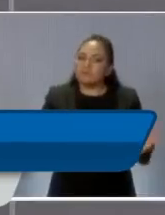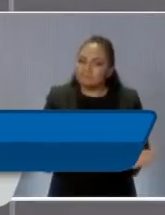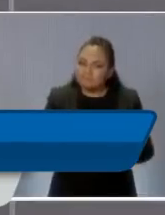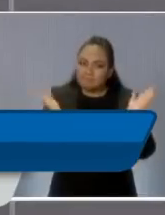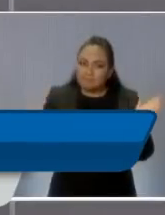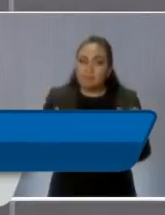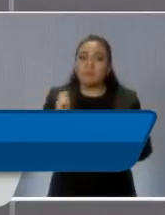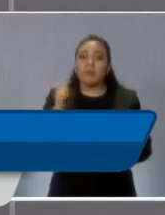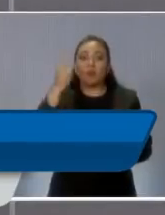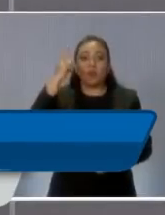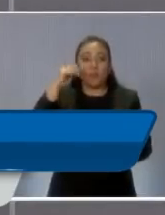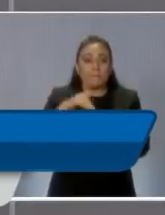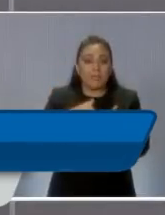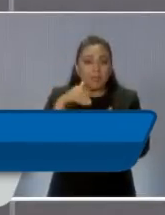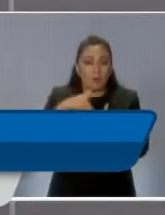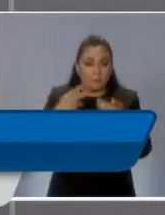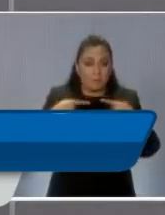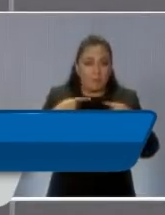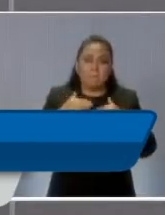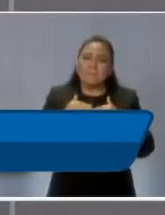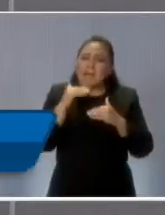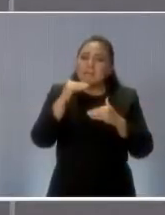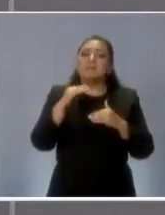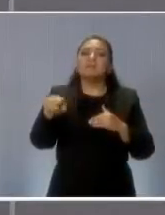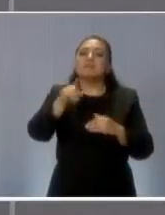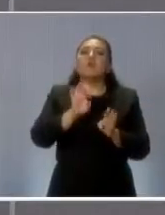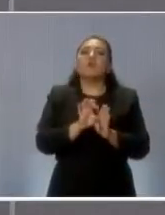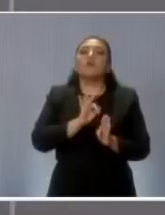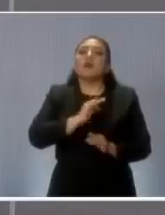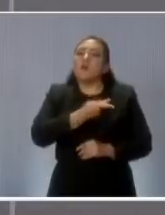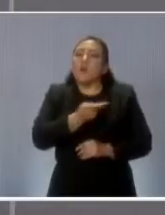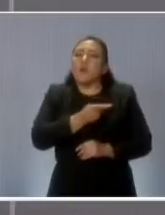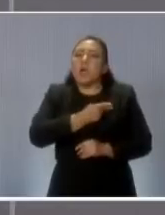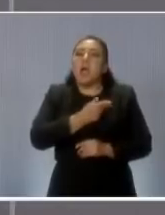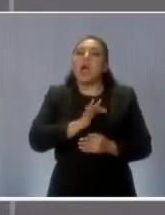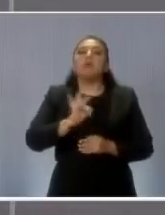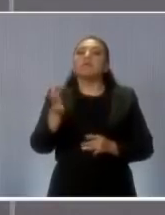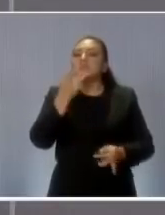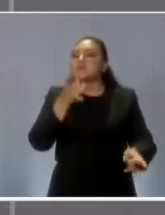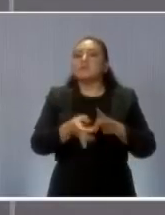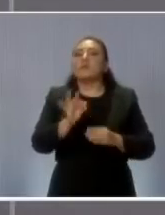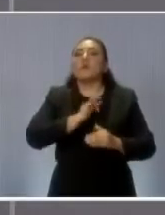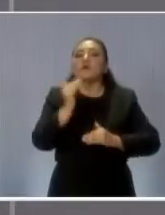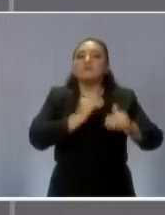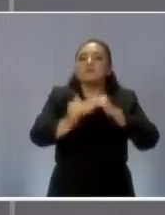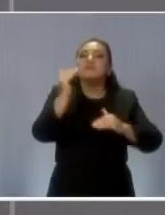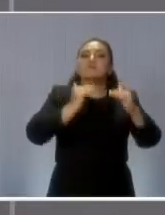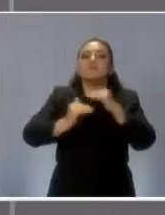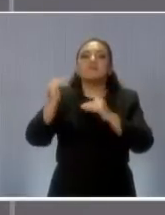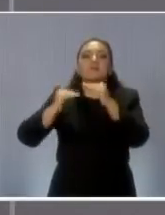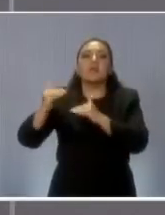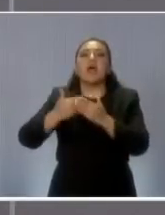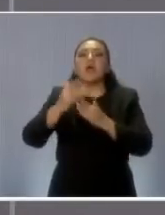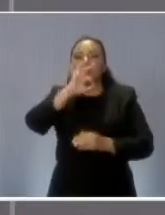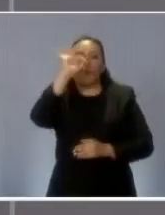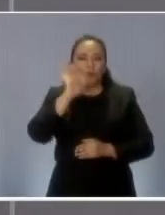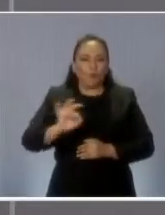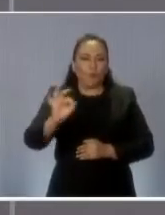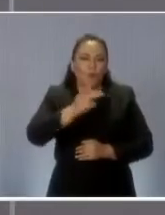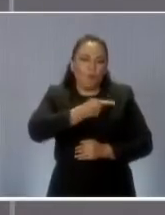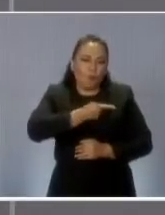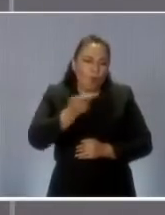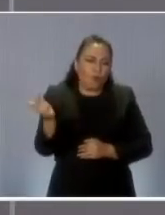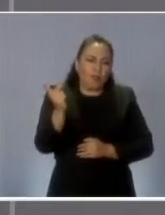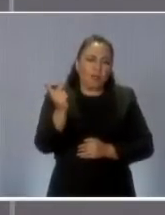Más de dos millones de mexicanos salieron de la pobreza extrema y los porcentajes de la población en